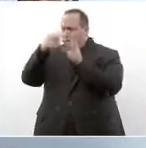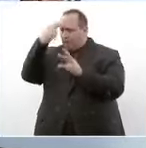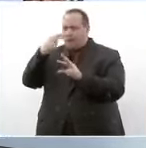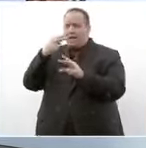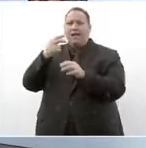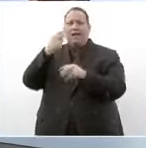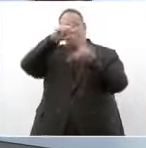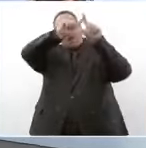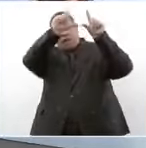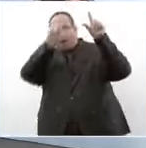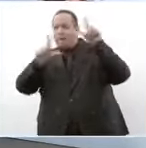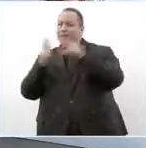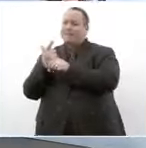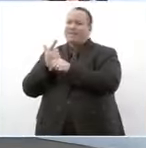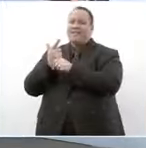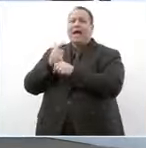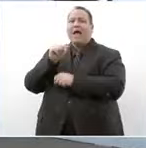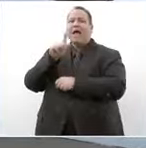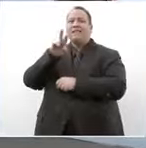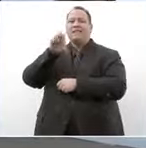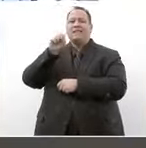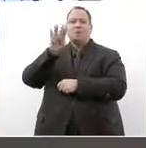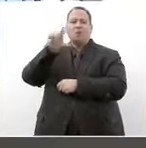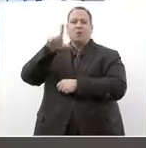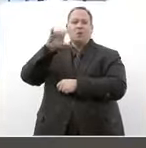licenciado andrés manuel lópez obrador